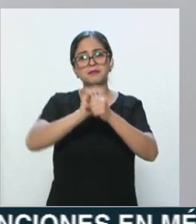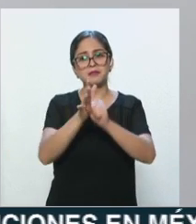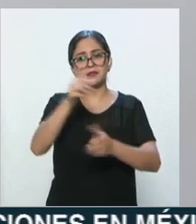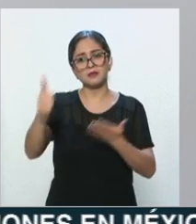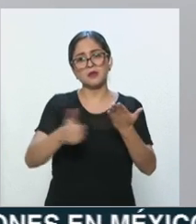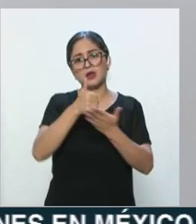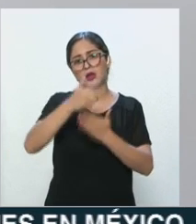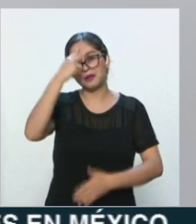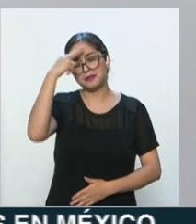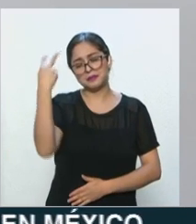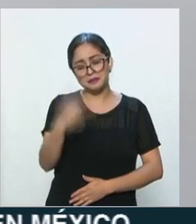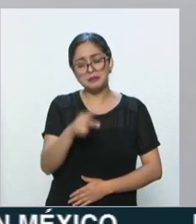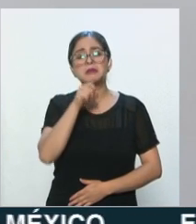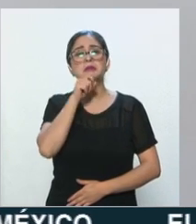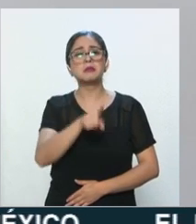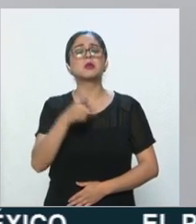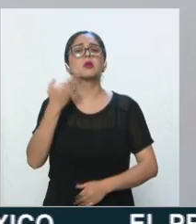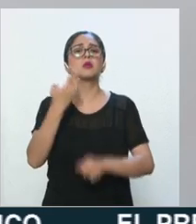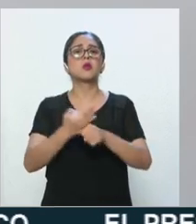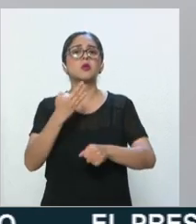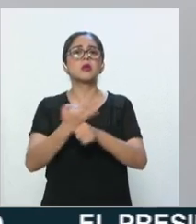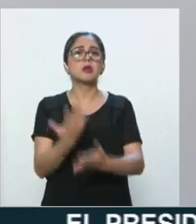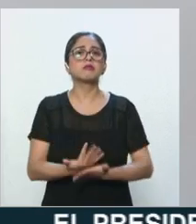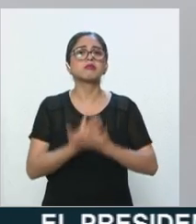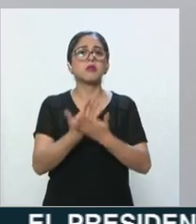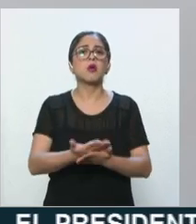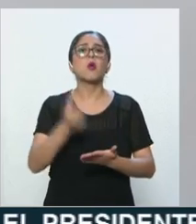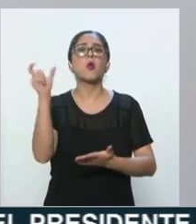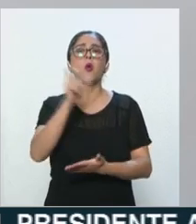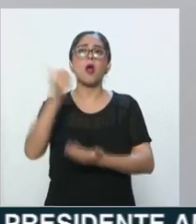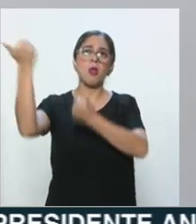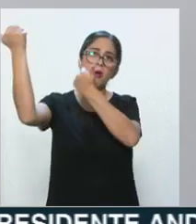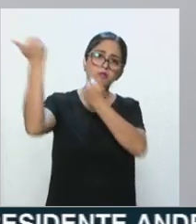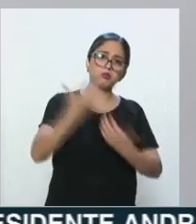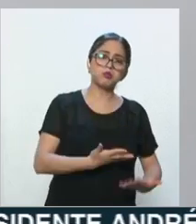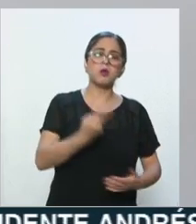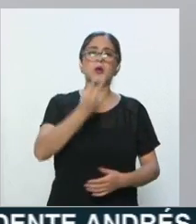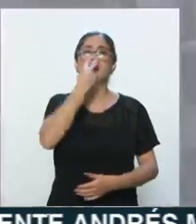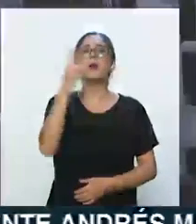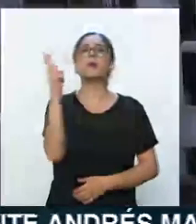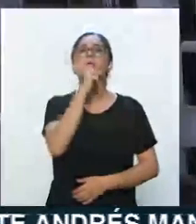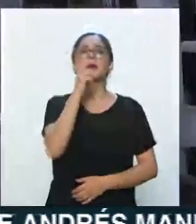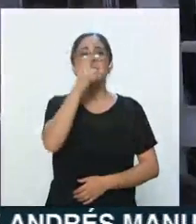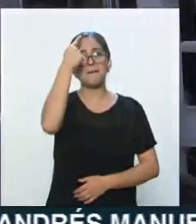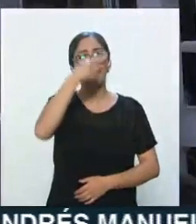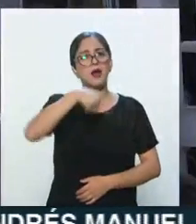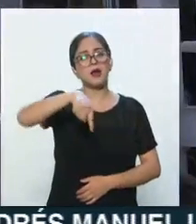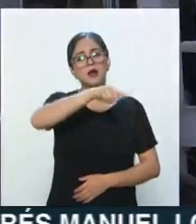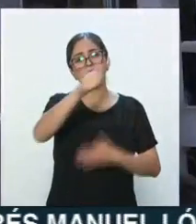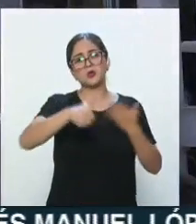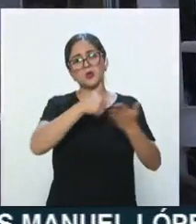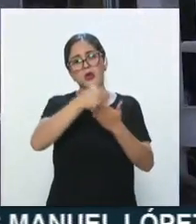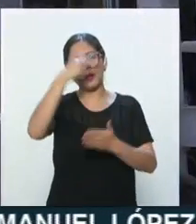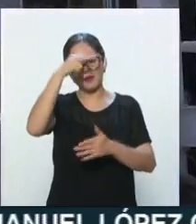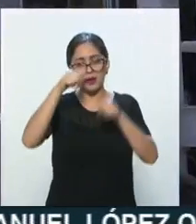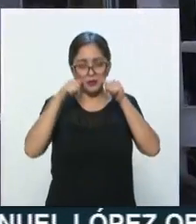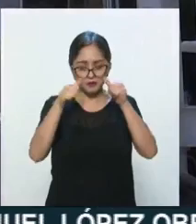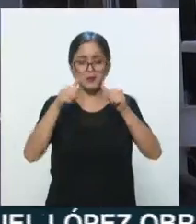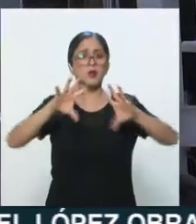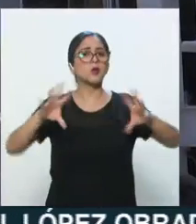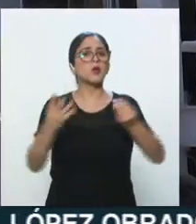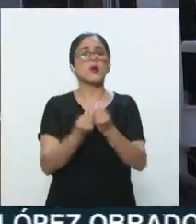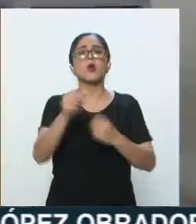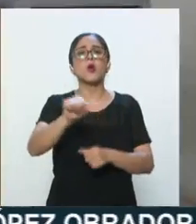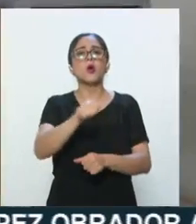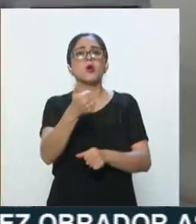y estamos esperando la llegada de varios ventiladores a la ciudad. En total serán 11 hospitales